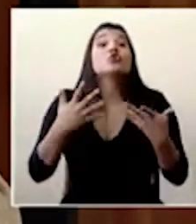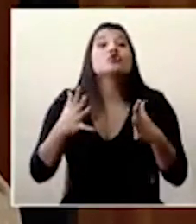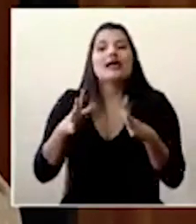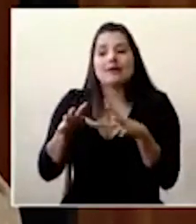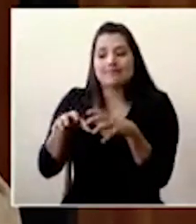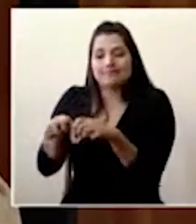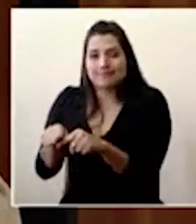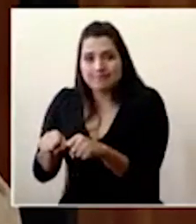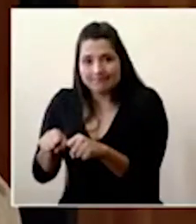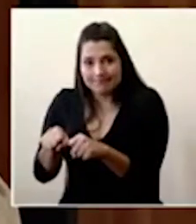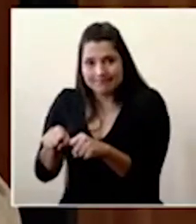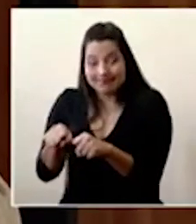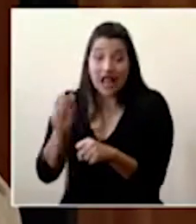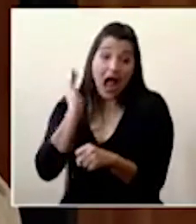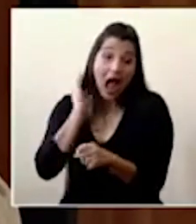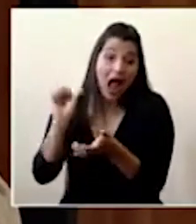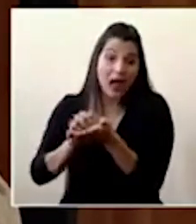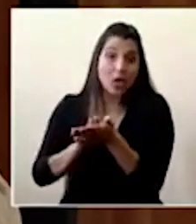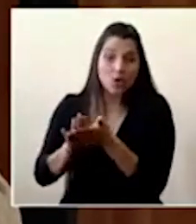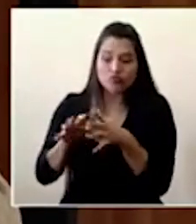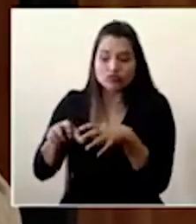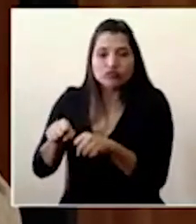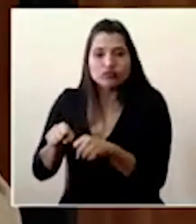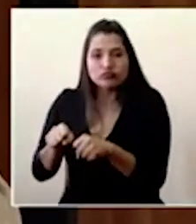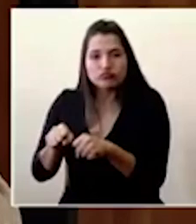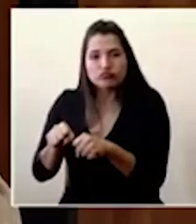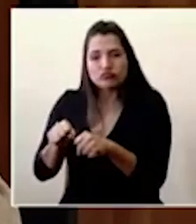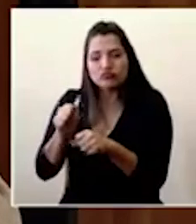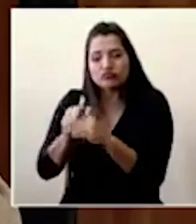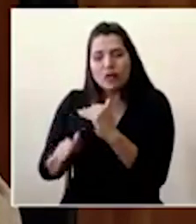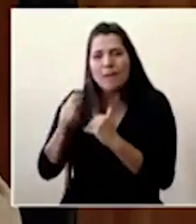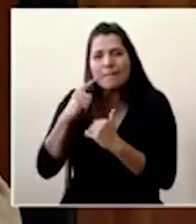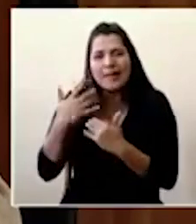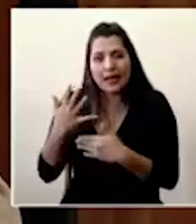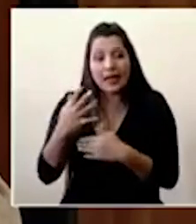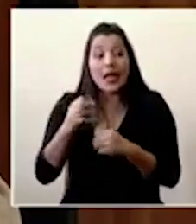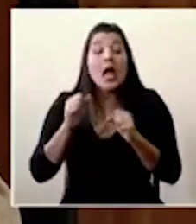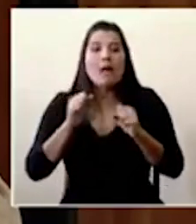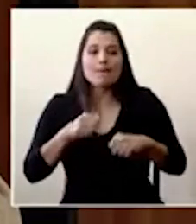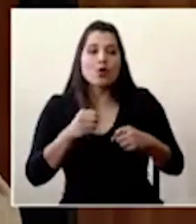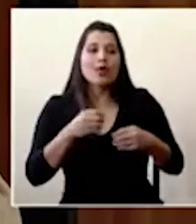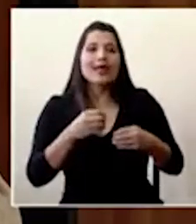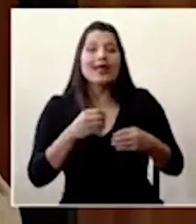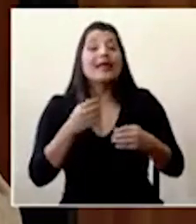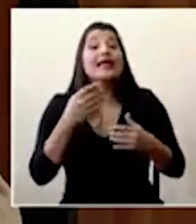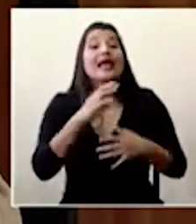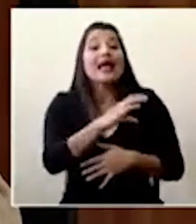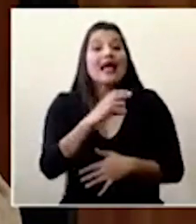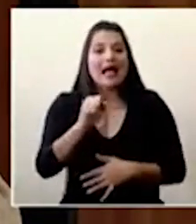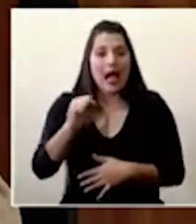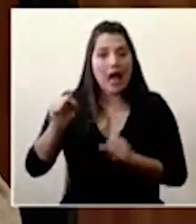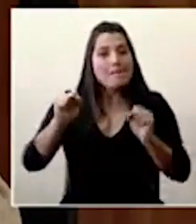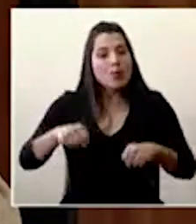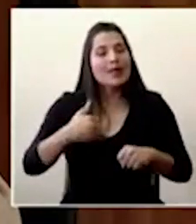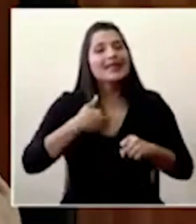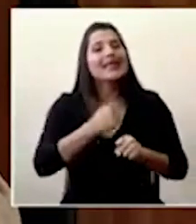la caja el que tenga el suficiente alcohol en esta situación de emergencias. Y para ello hemos hecho una reserva de un